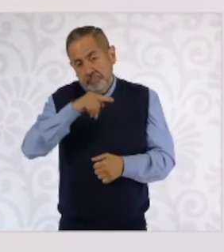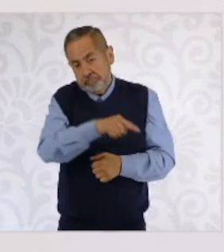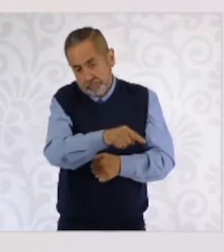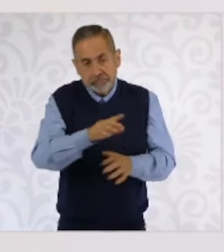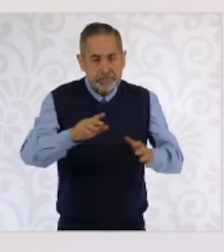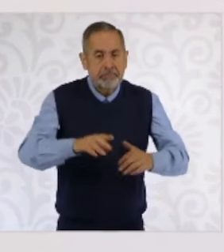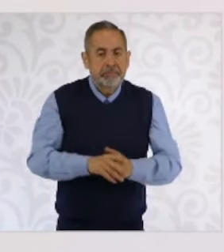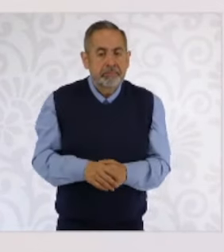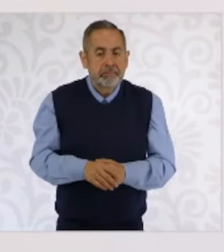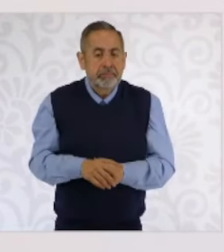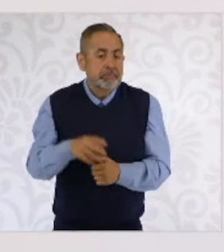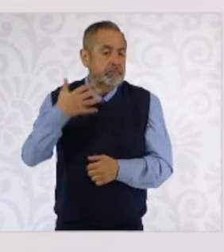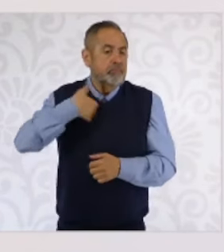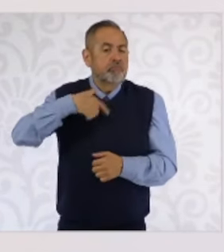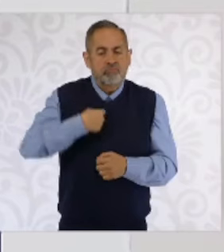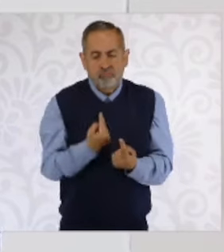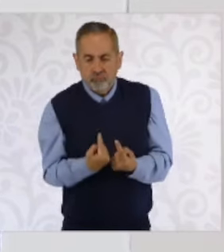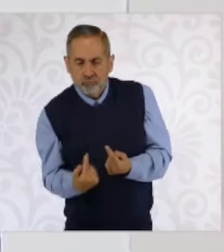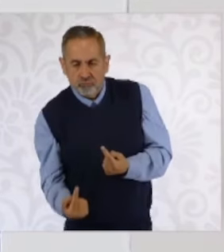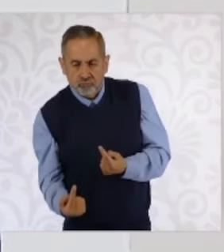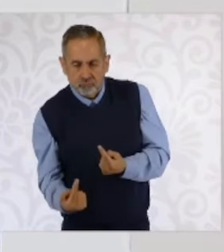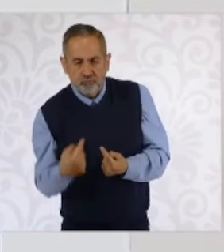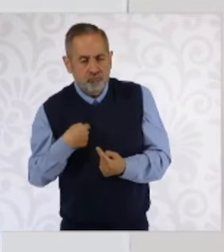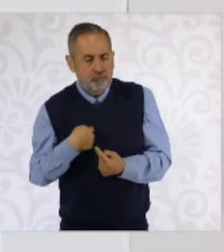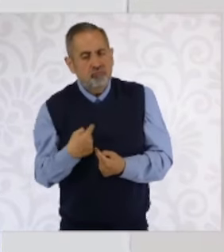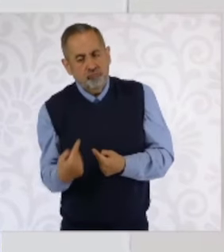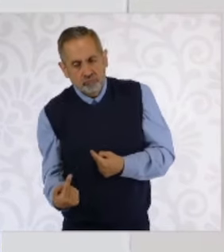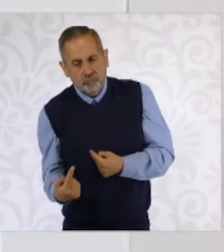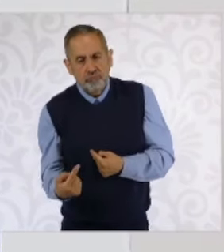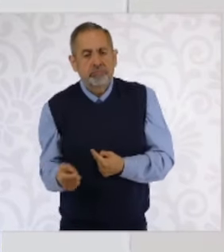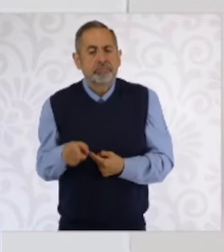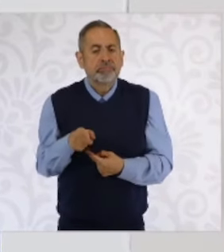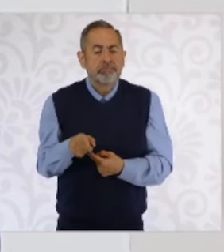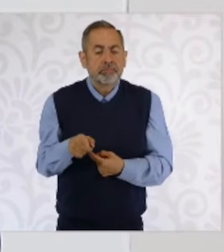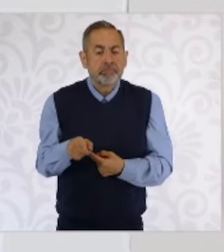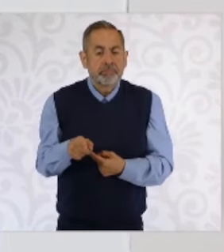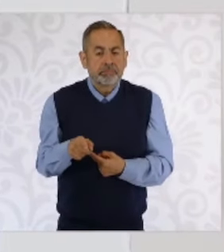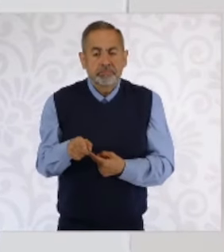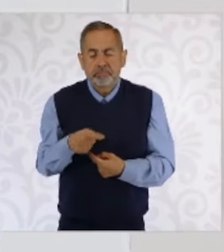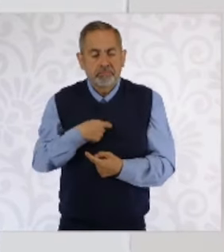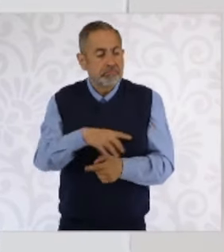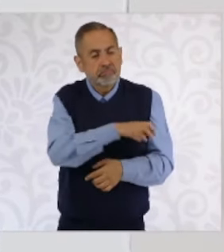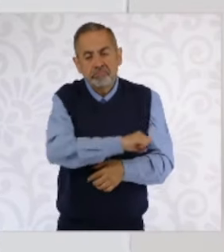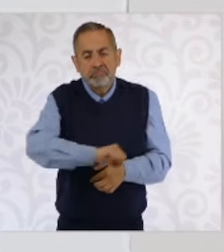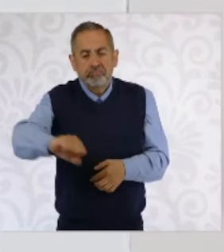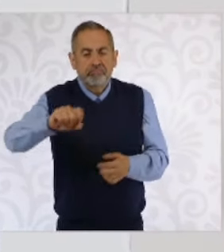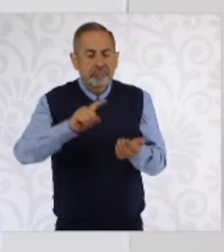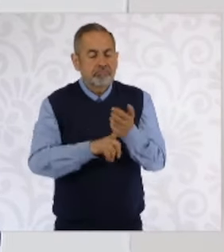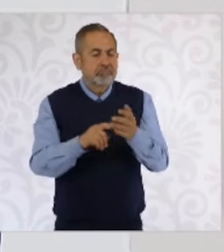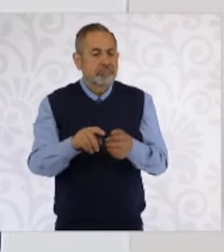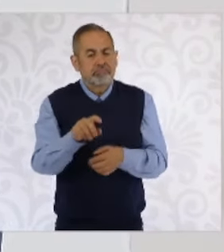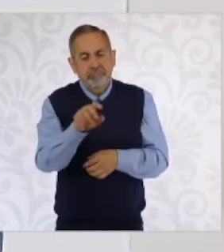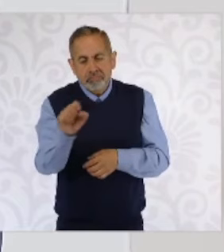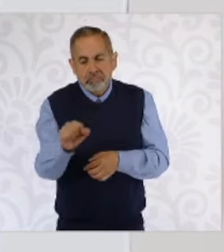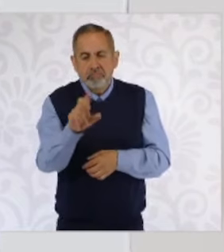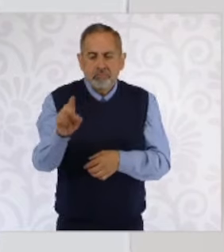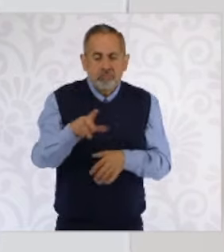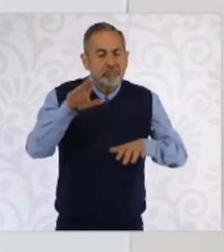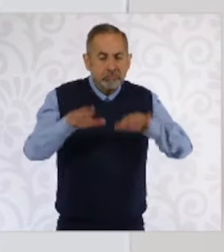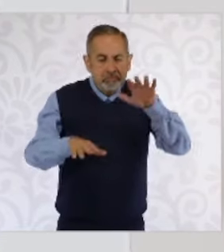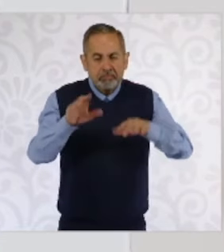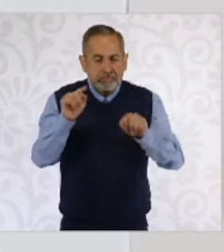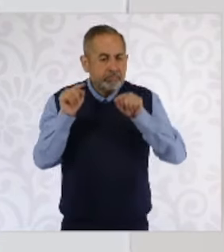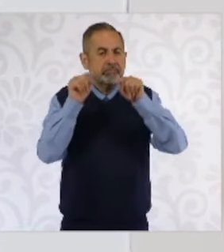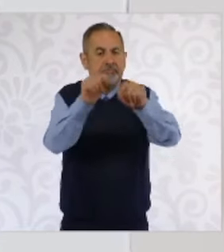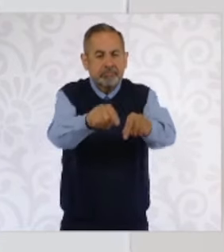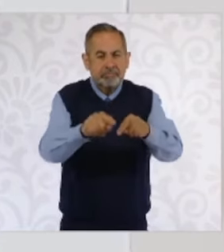Y cuando éramos pequeños nos llevaba a los fines de semana, algunos, a